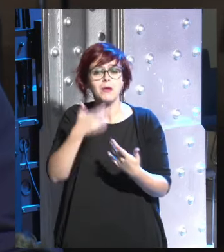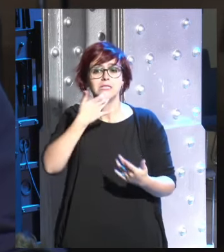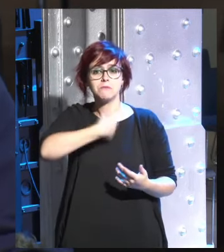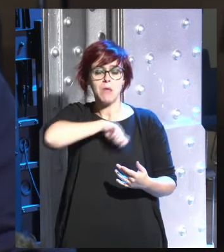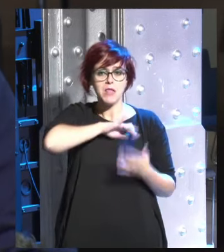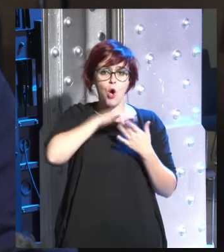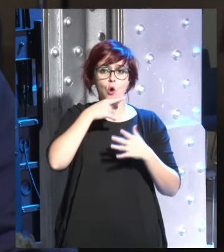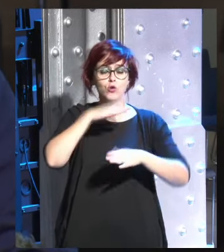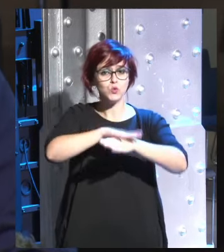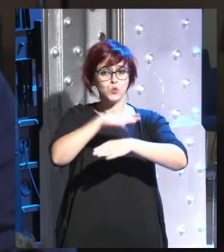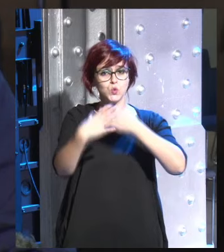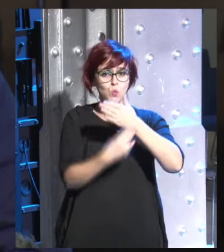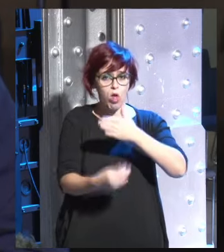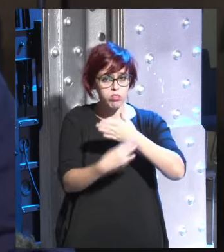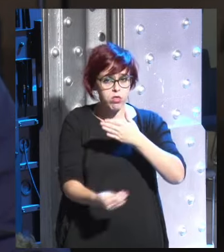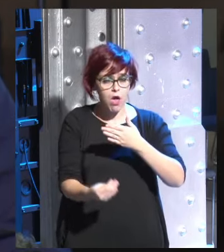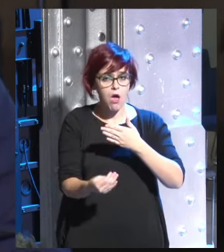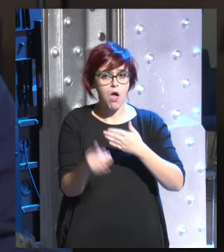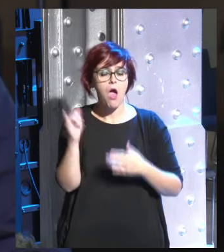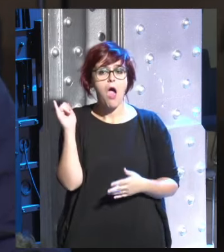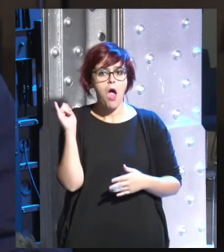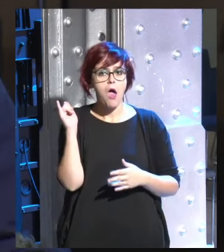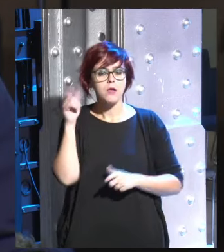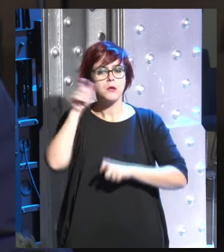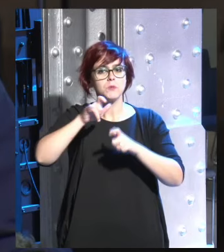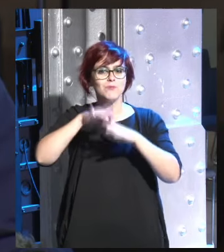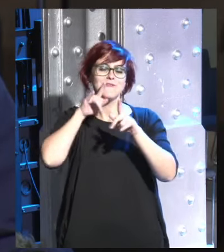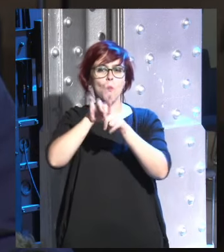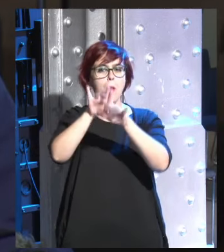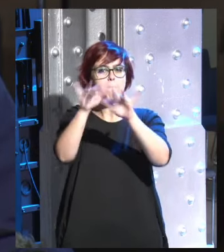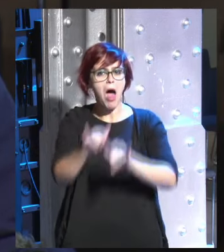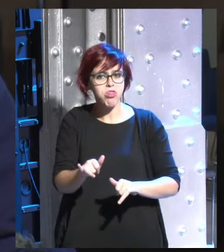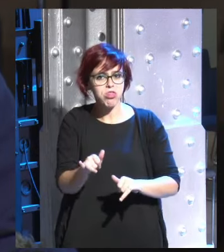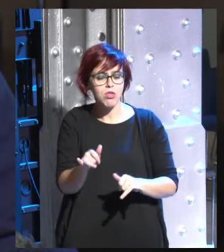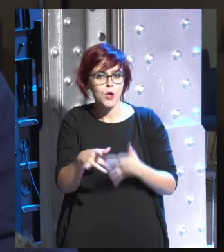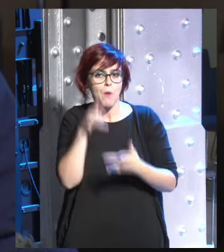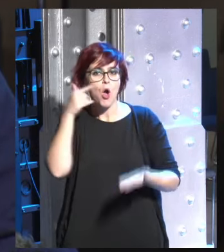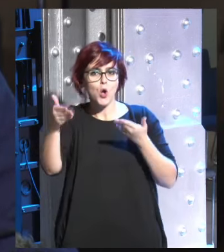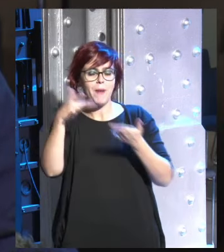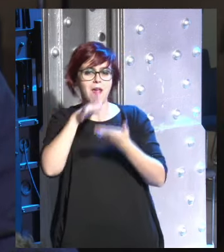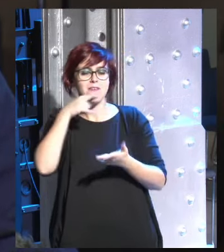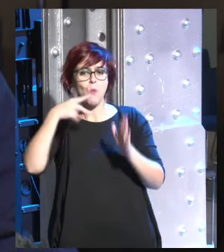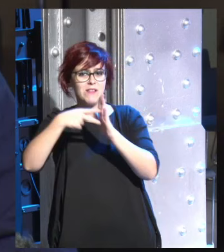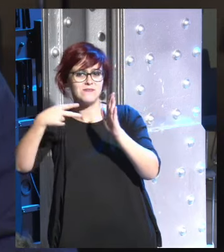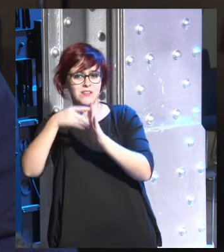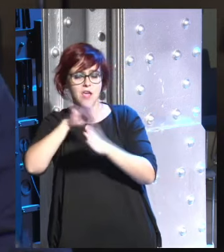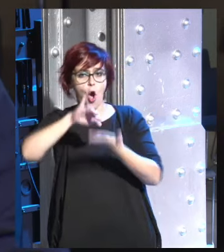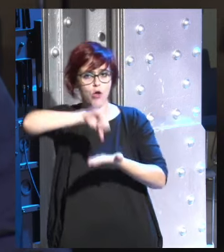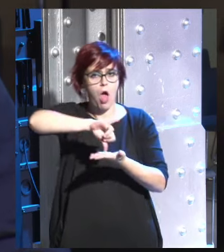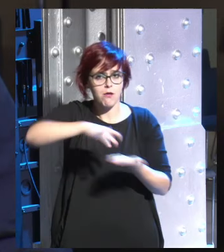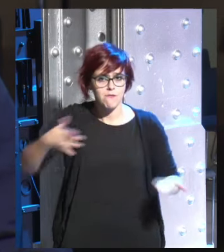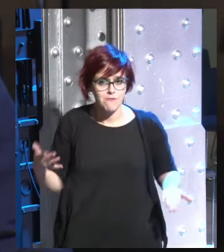España o en Suecia hay mucha más paz o cantidad de paz que si lo comparas con Siria o con Irak